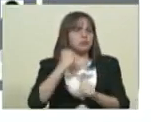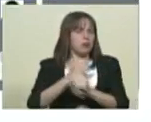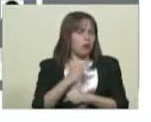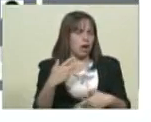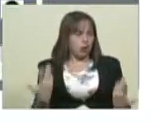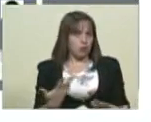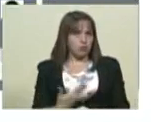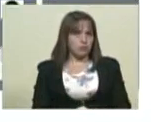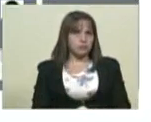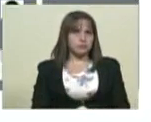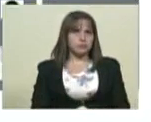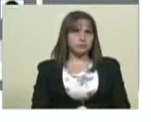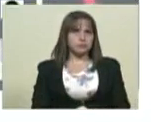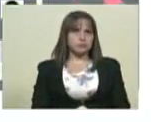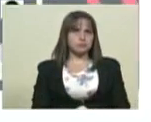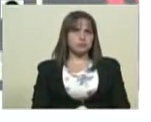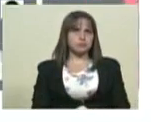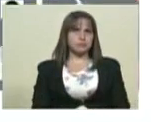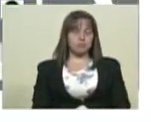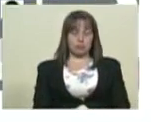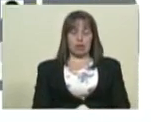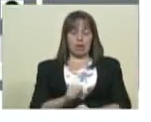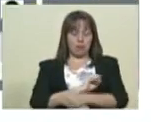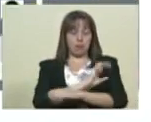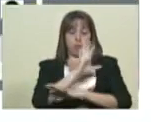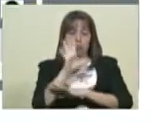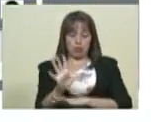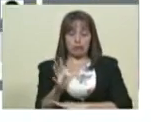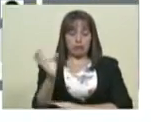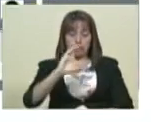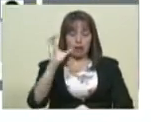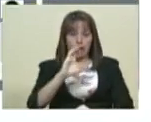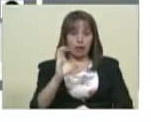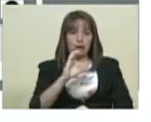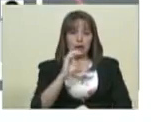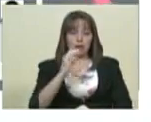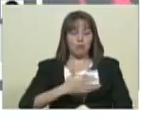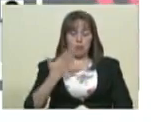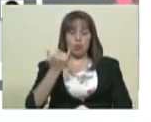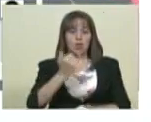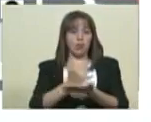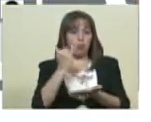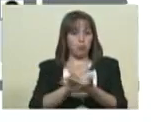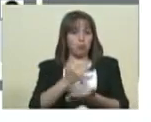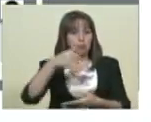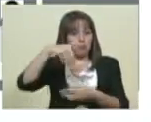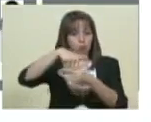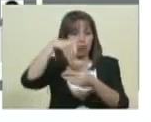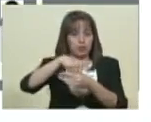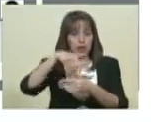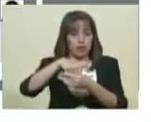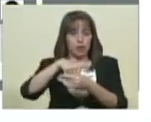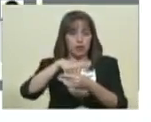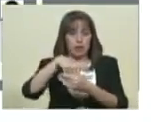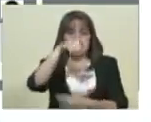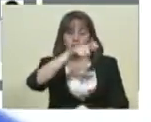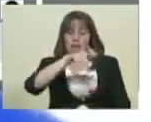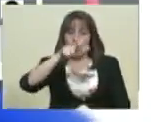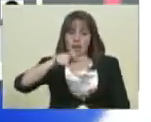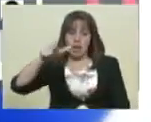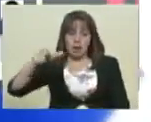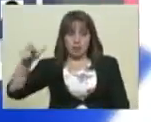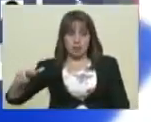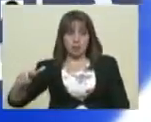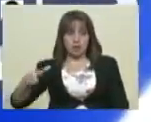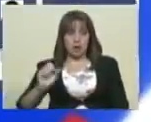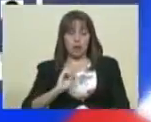En el poliedro de Caracas van a poder votar las personas que están en la